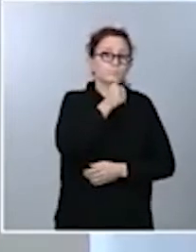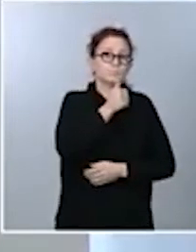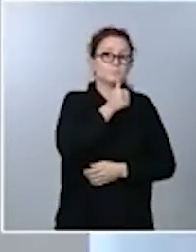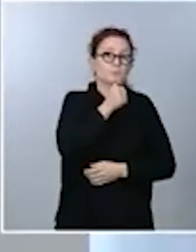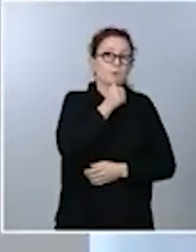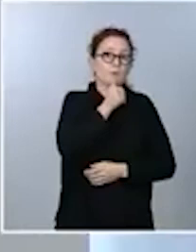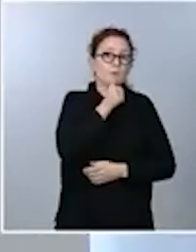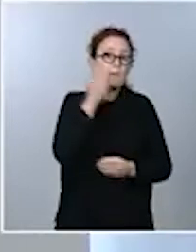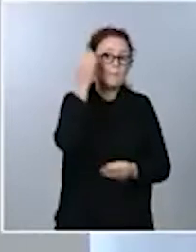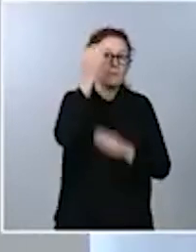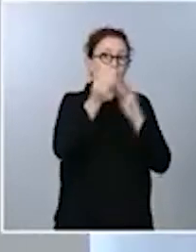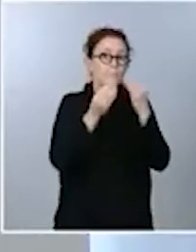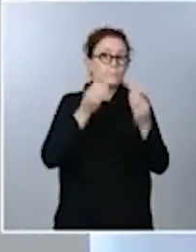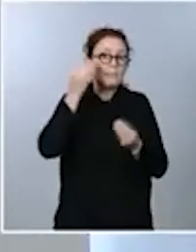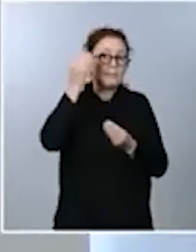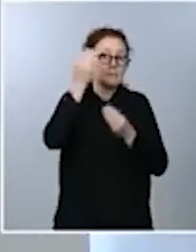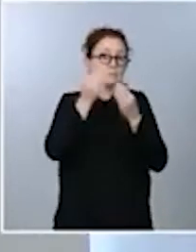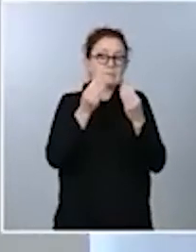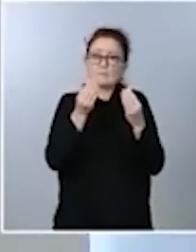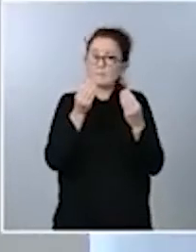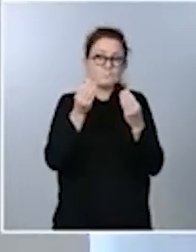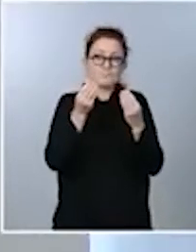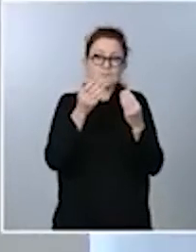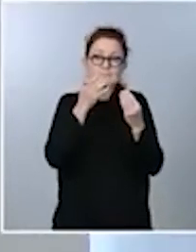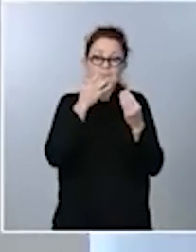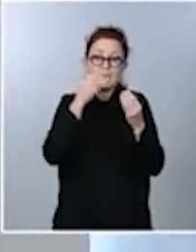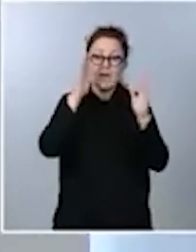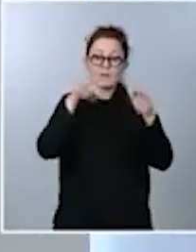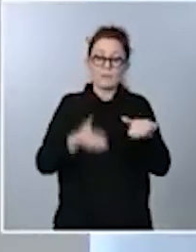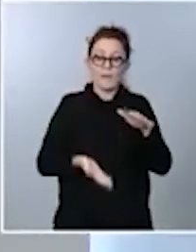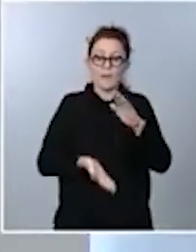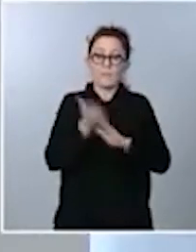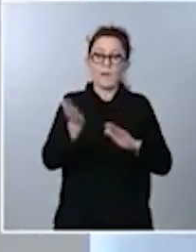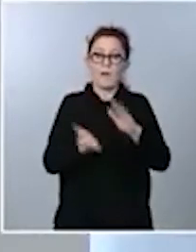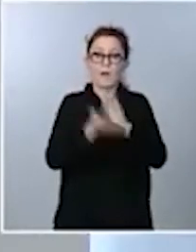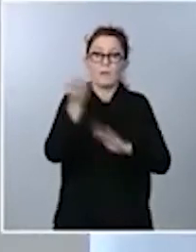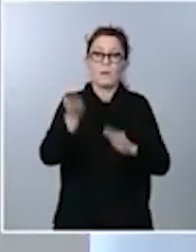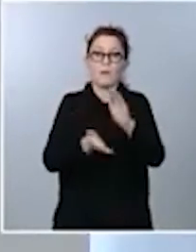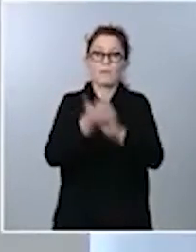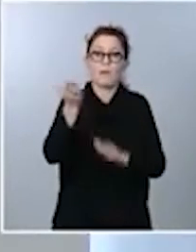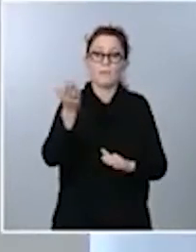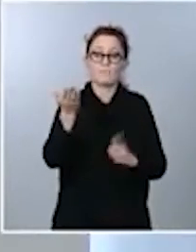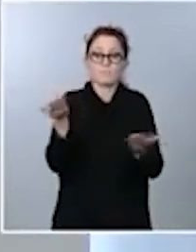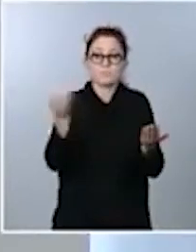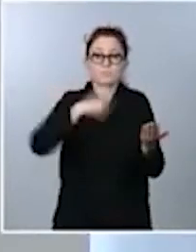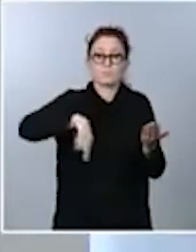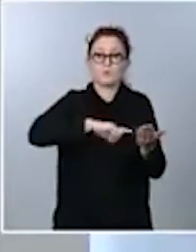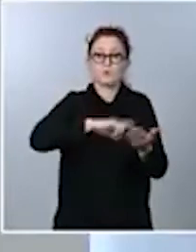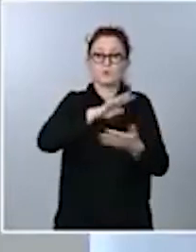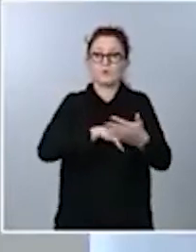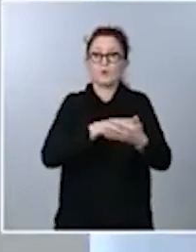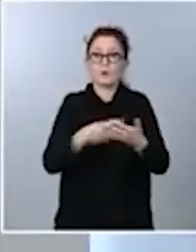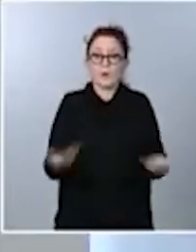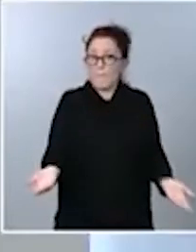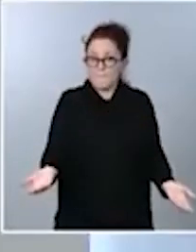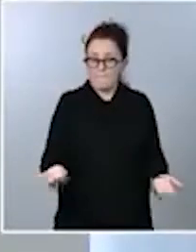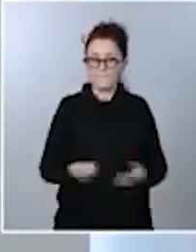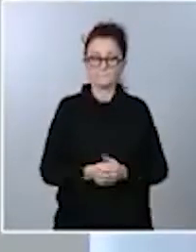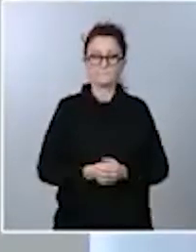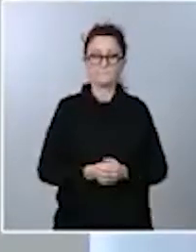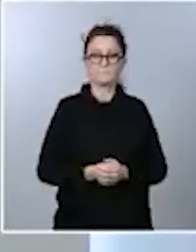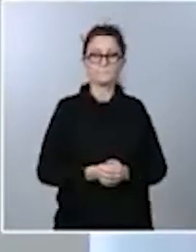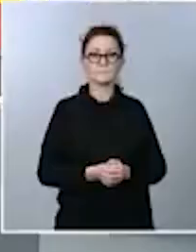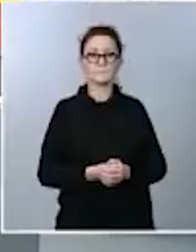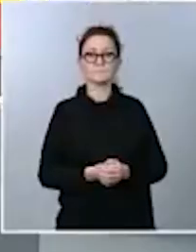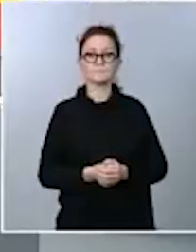prosperara, ni exactamente qué franjas horarias. No hay ningún planteamiento al respecto. Respecto a las preguntas, Juanma,